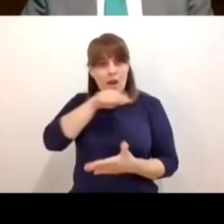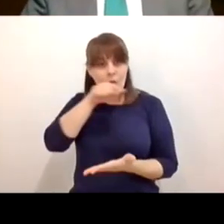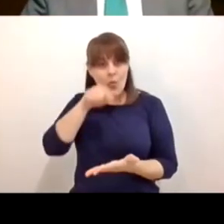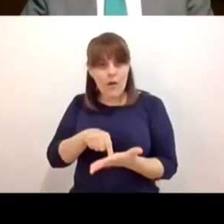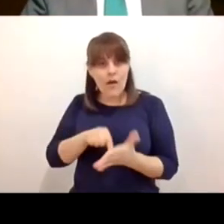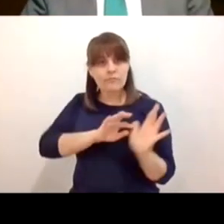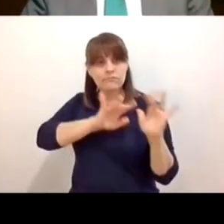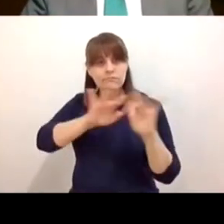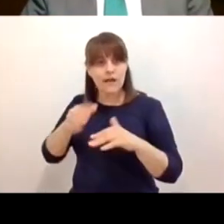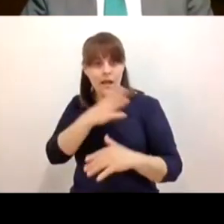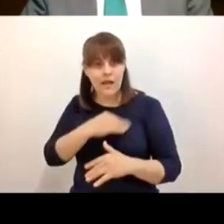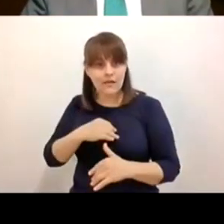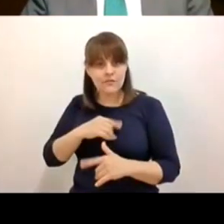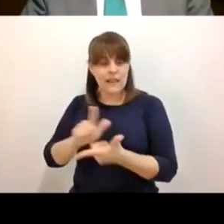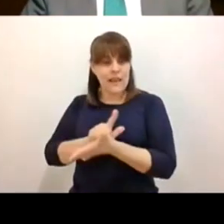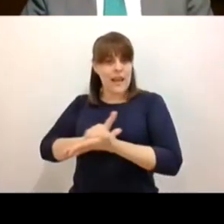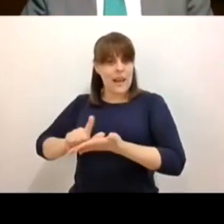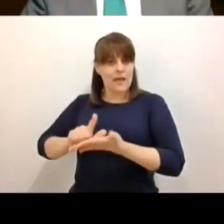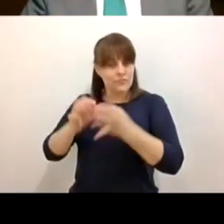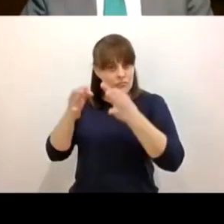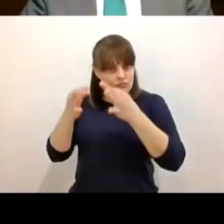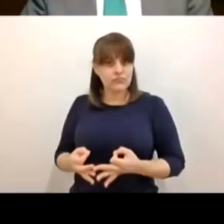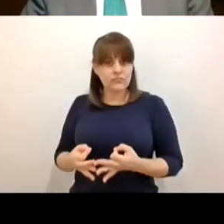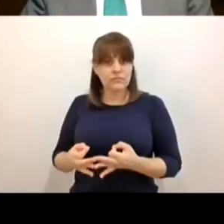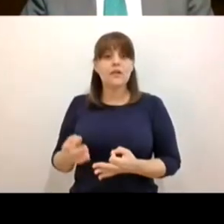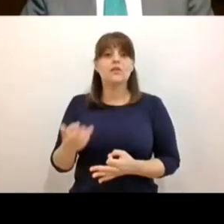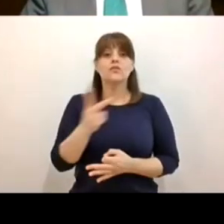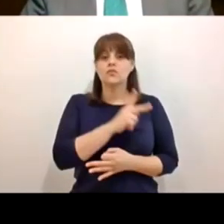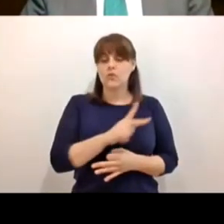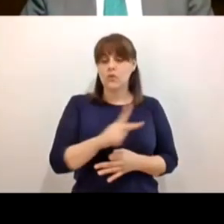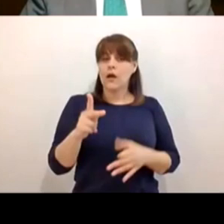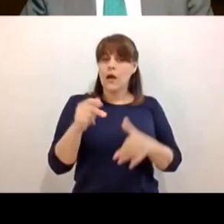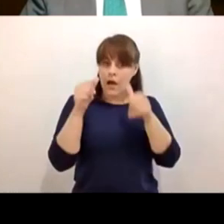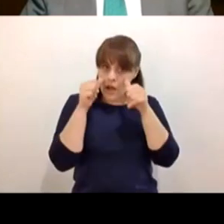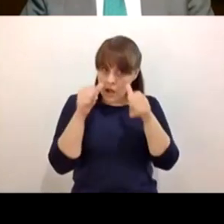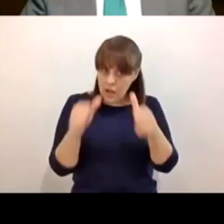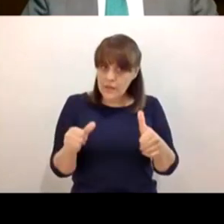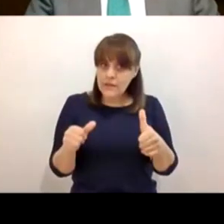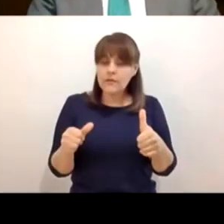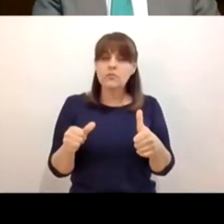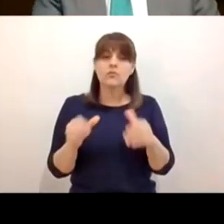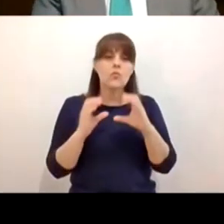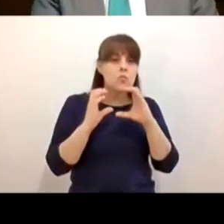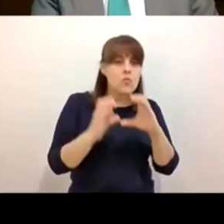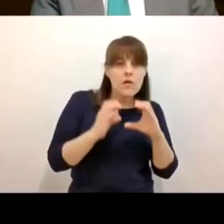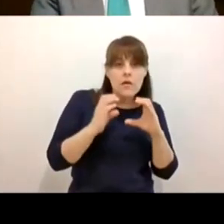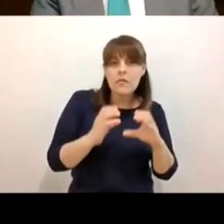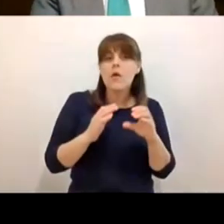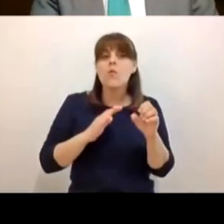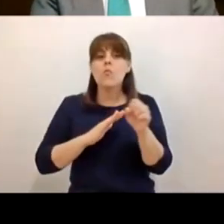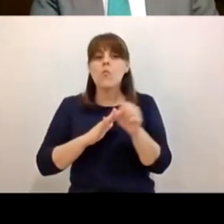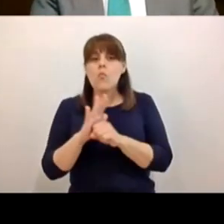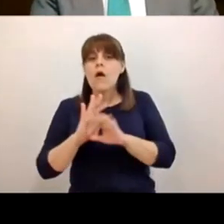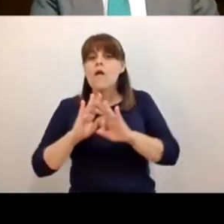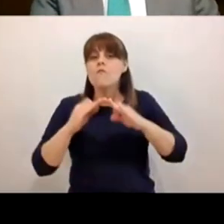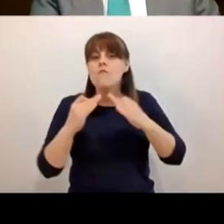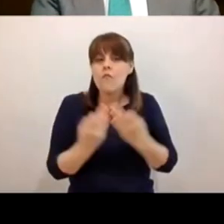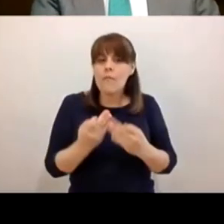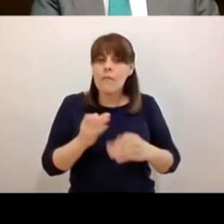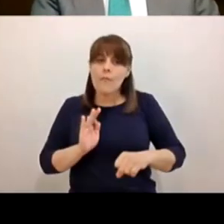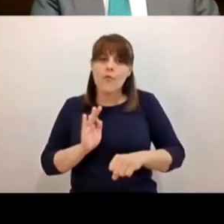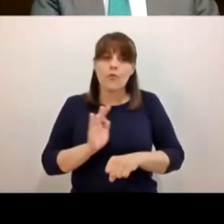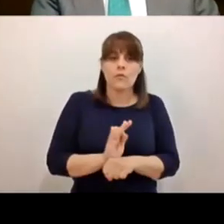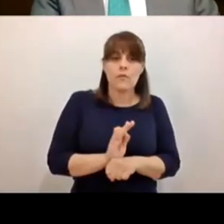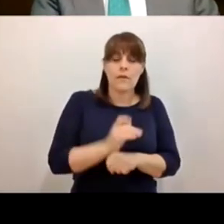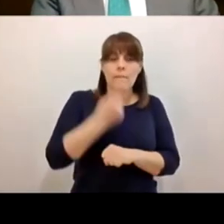higiénicos estar muy pendientes de todo lo que de lo que de las medidas de prevención que tenemos que tener